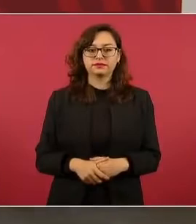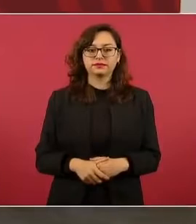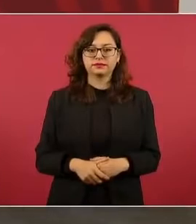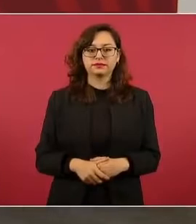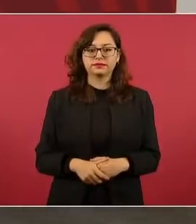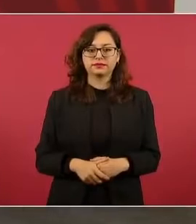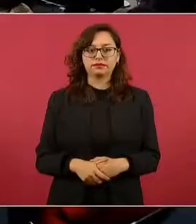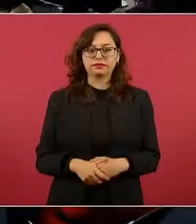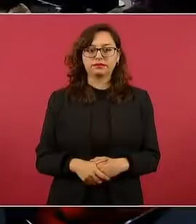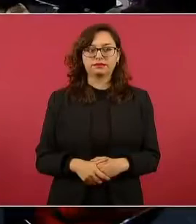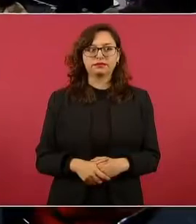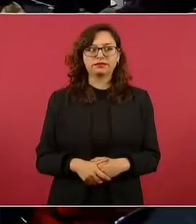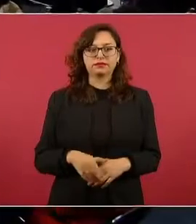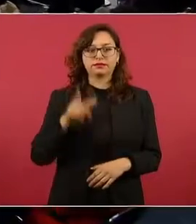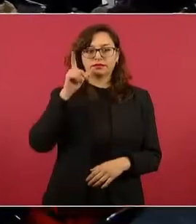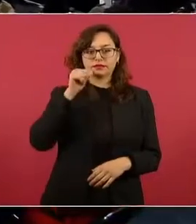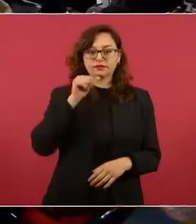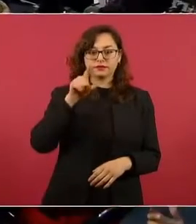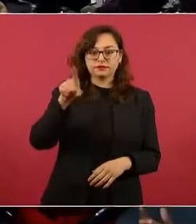A ver, a ver, para mañana.